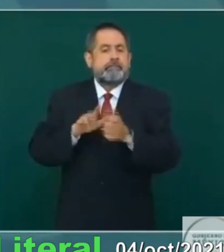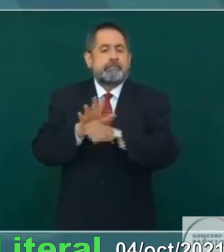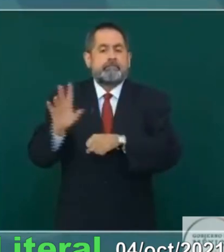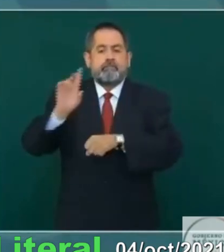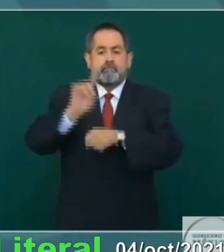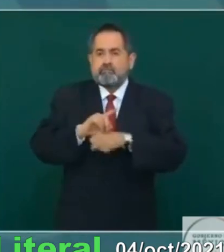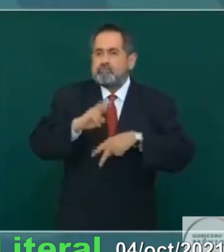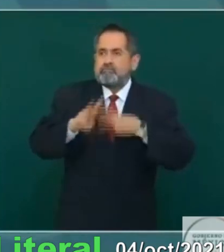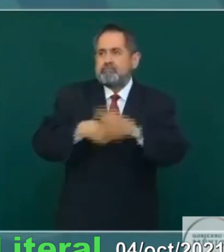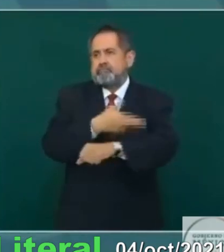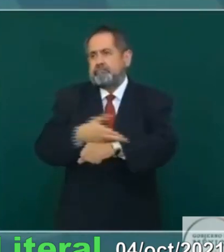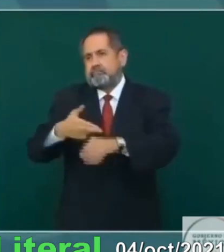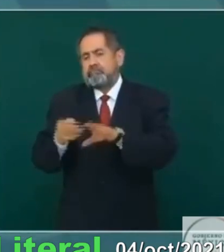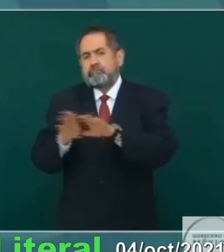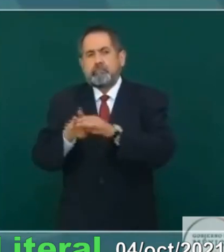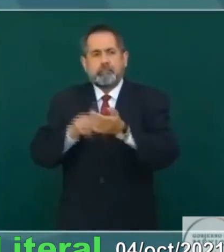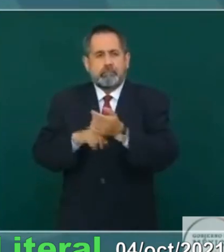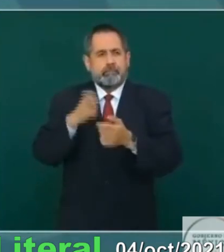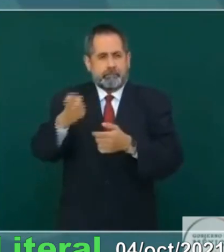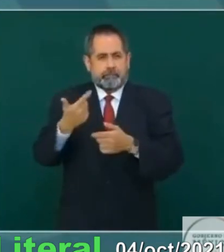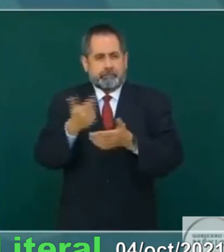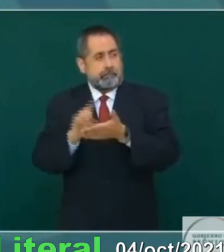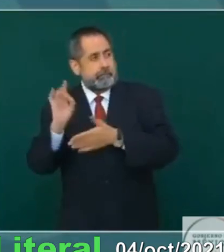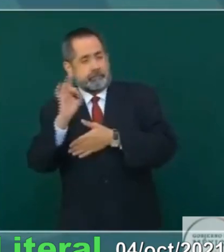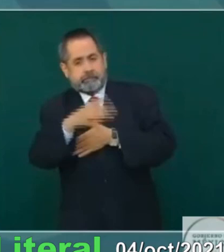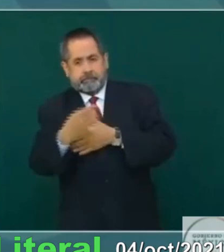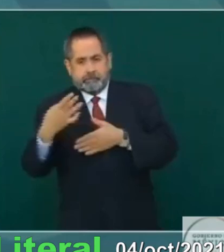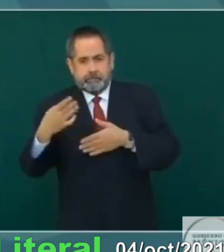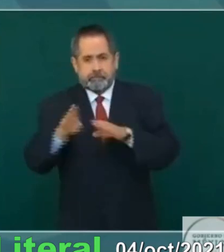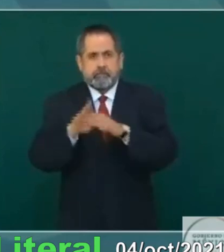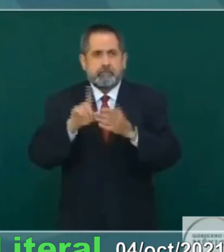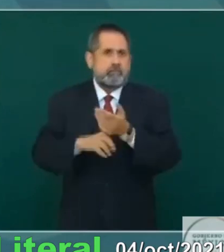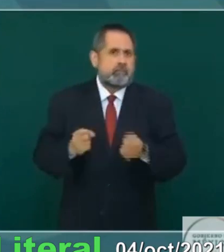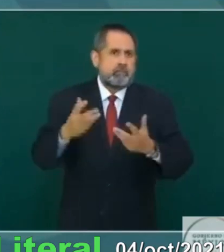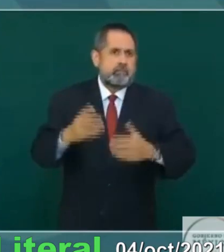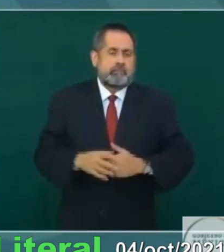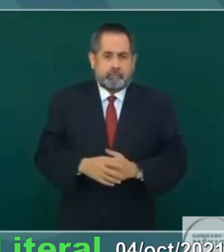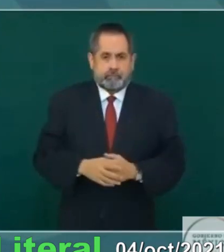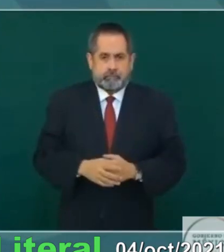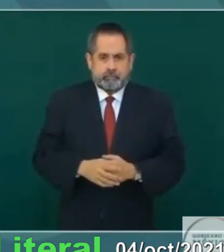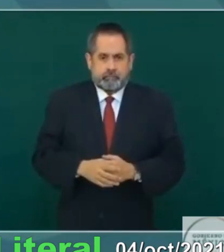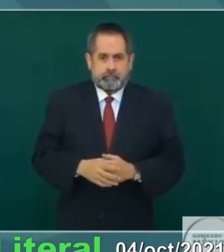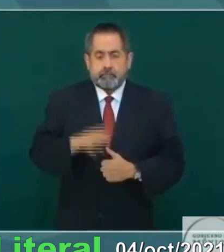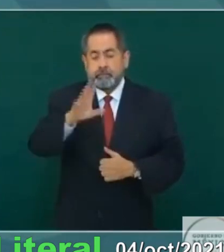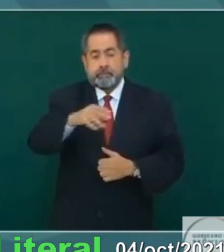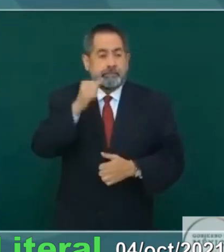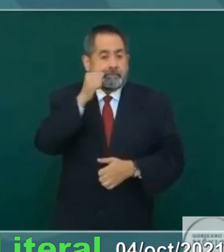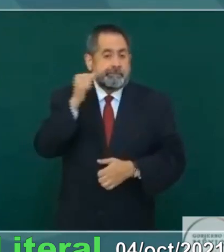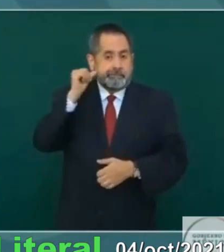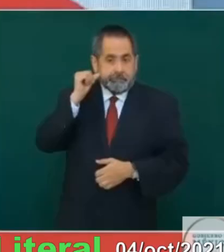estas transferencias de fondos. Y ayer